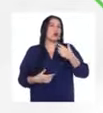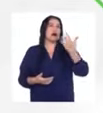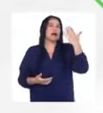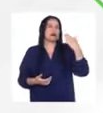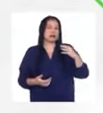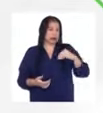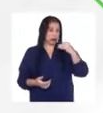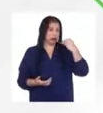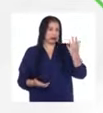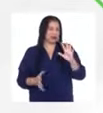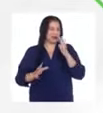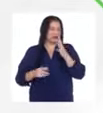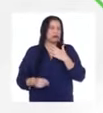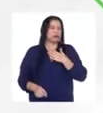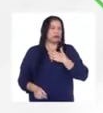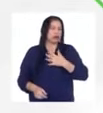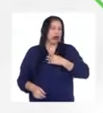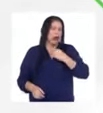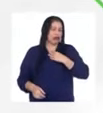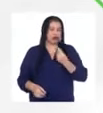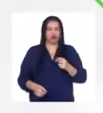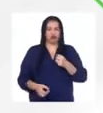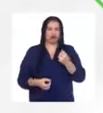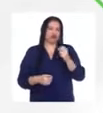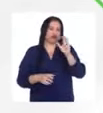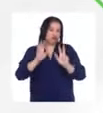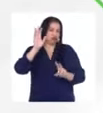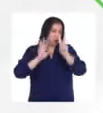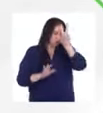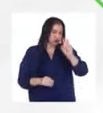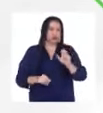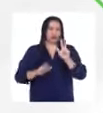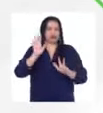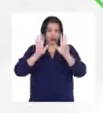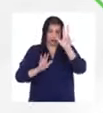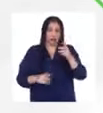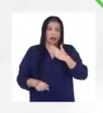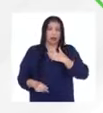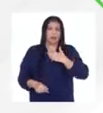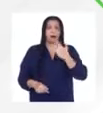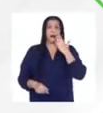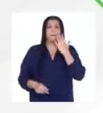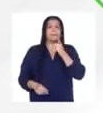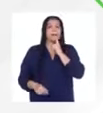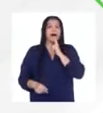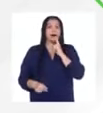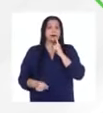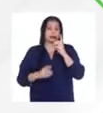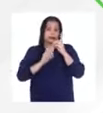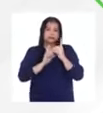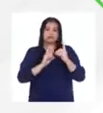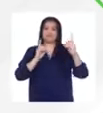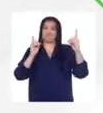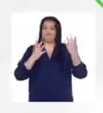cuando yo era adolescente, cuando yo tenía entre 12 y 13 años, mis padres decidieron separarse.